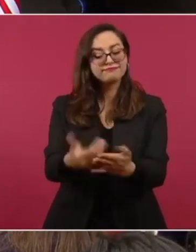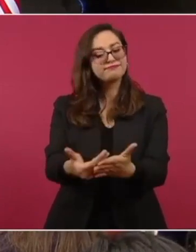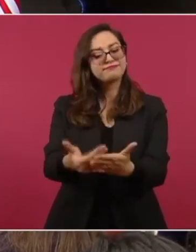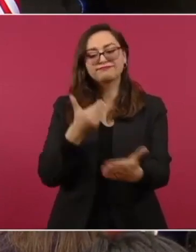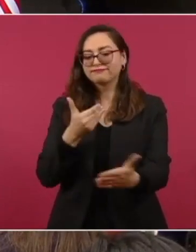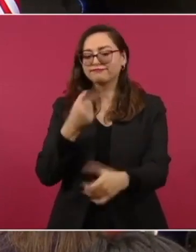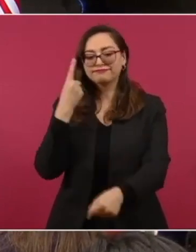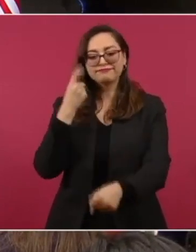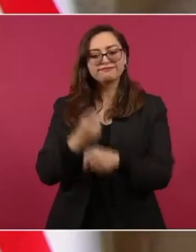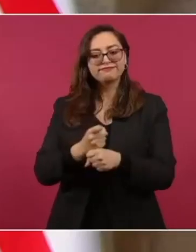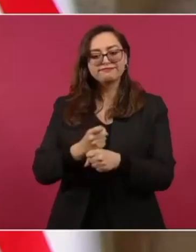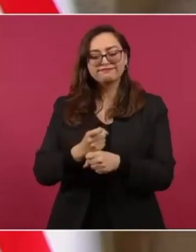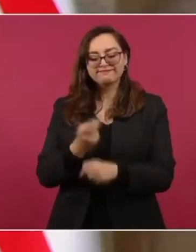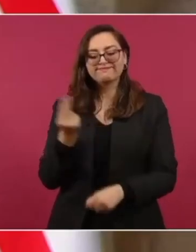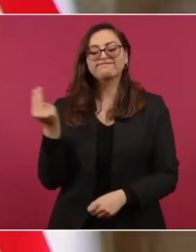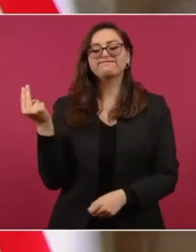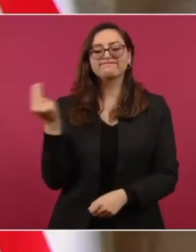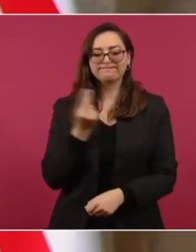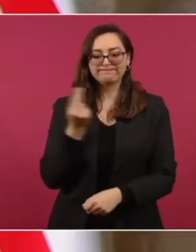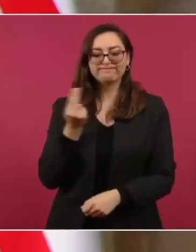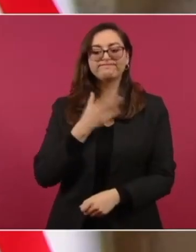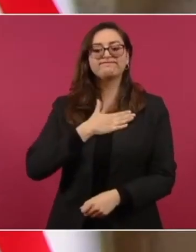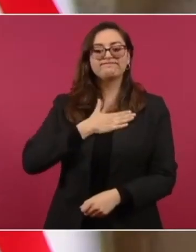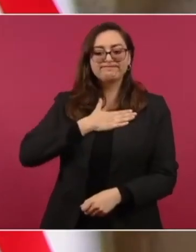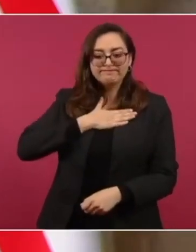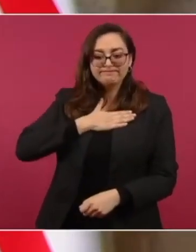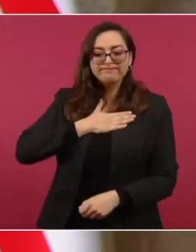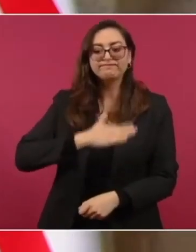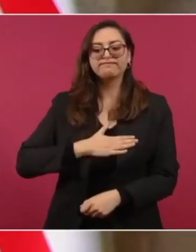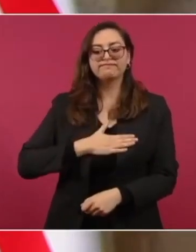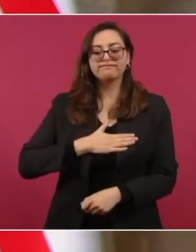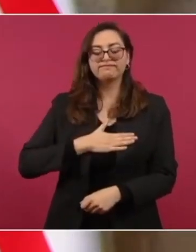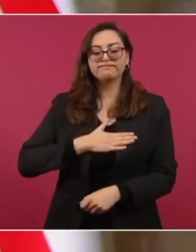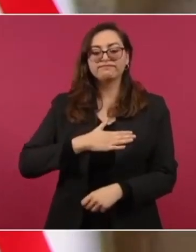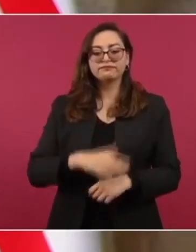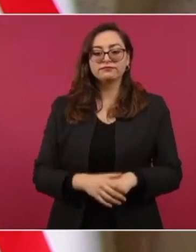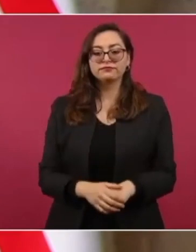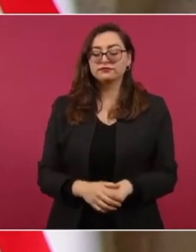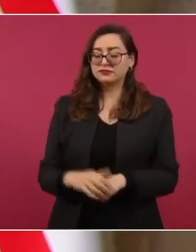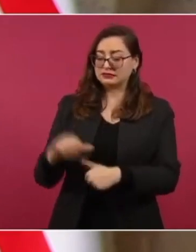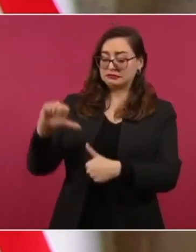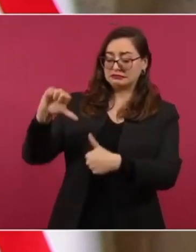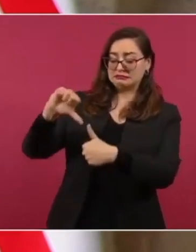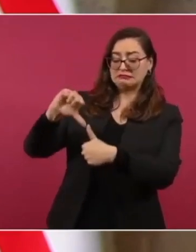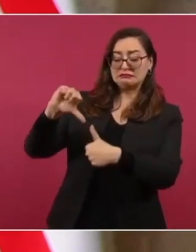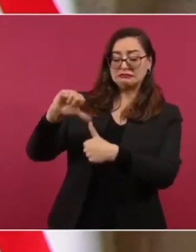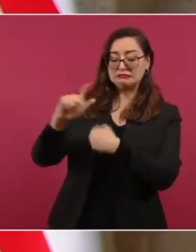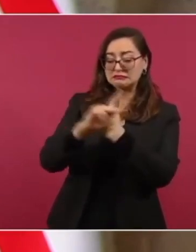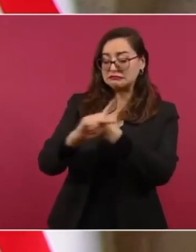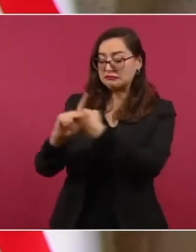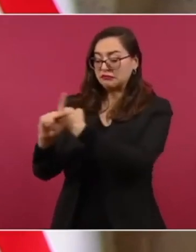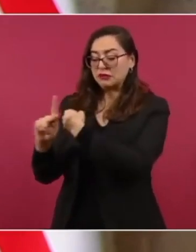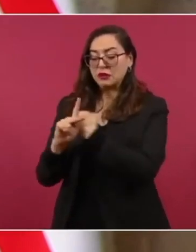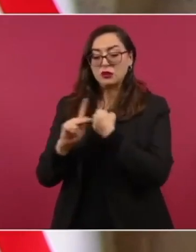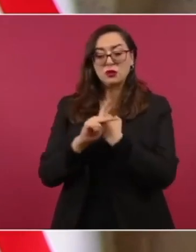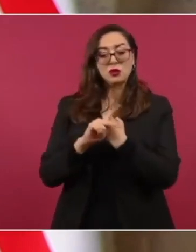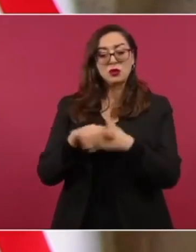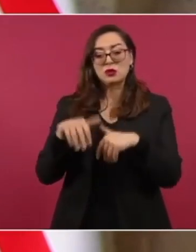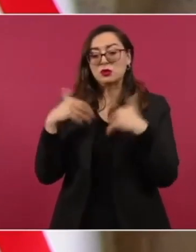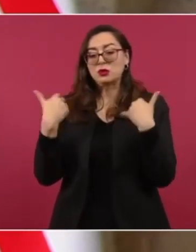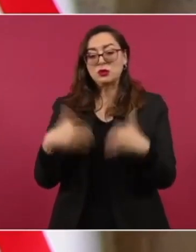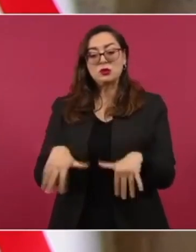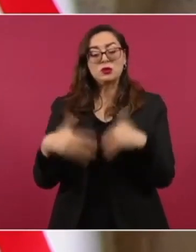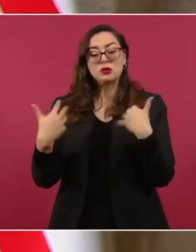El caso de Centroamérica es excepcional. Con muy pocos